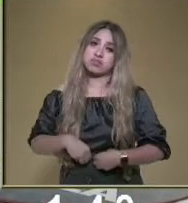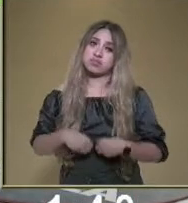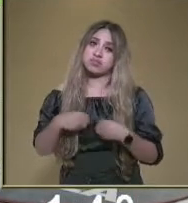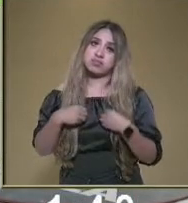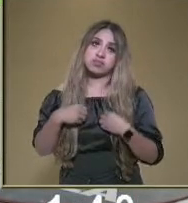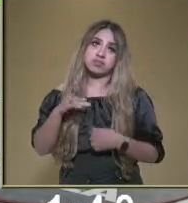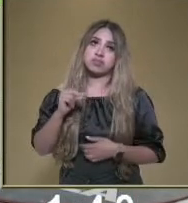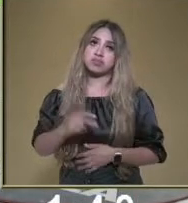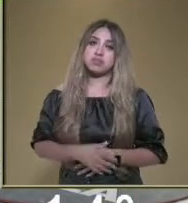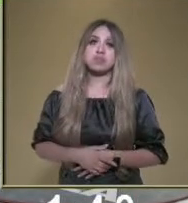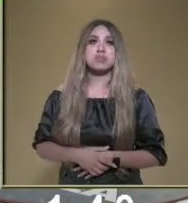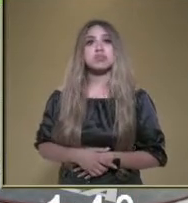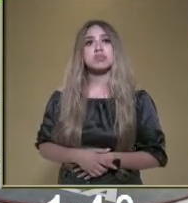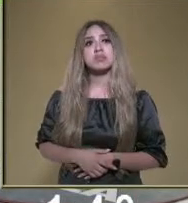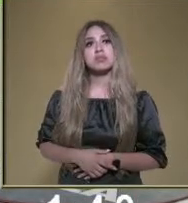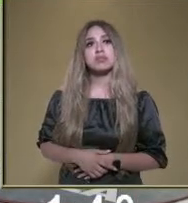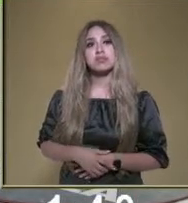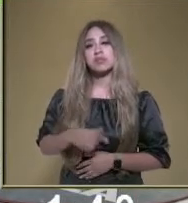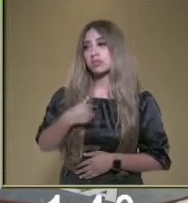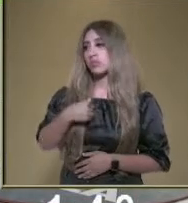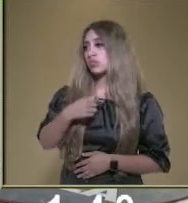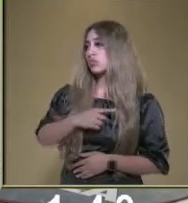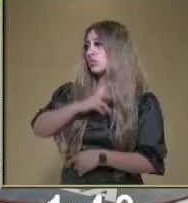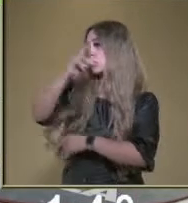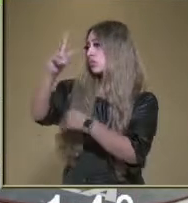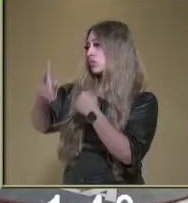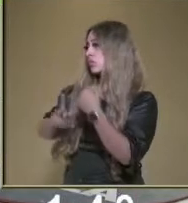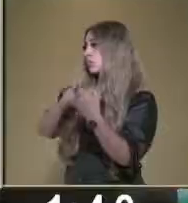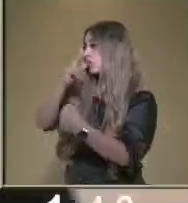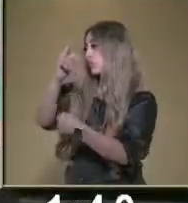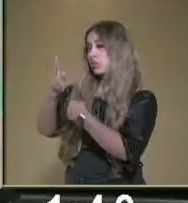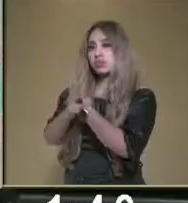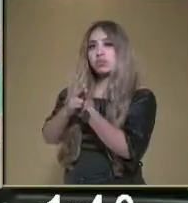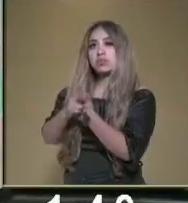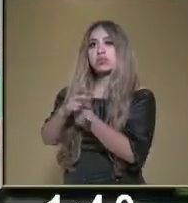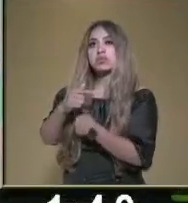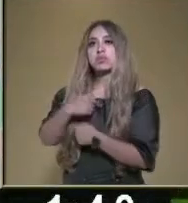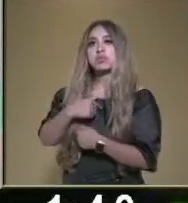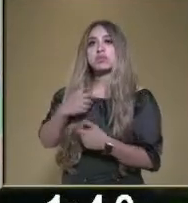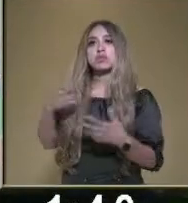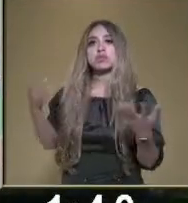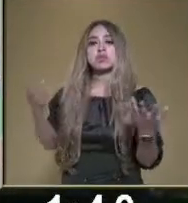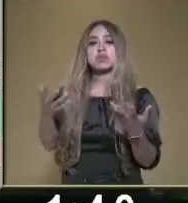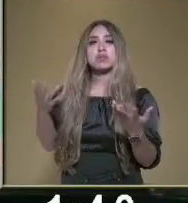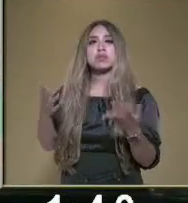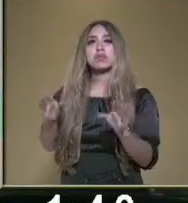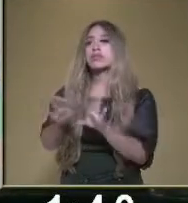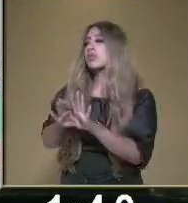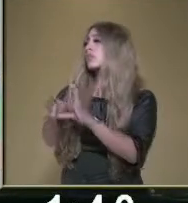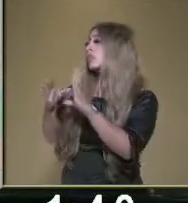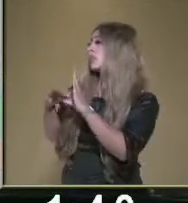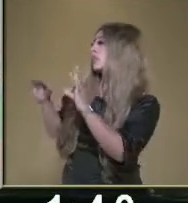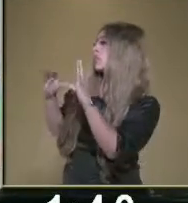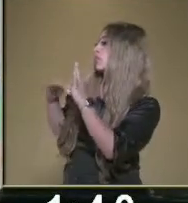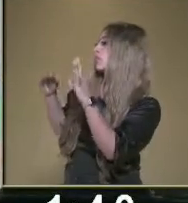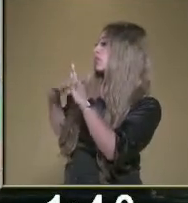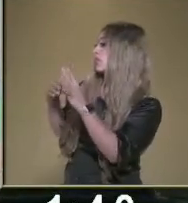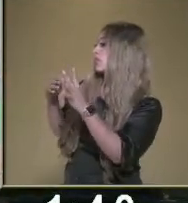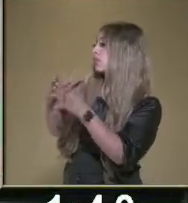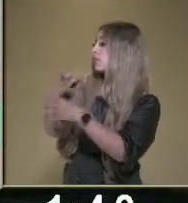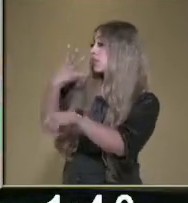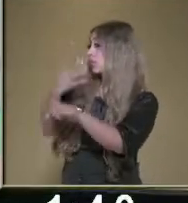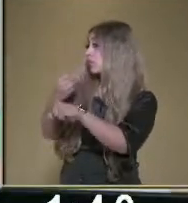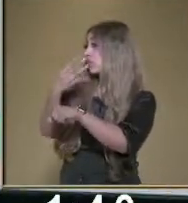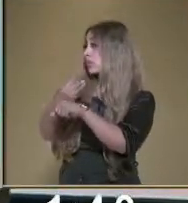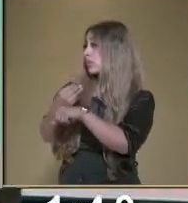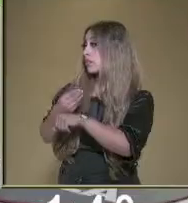Entonces, princesa, iré a mi país y explicaré a todo mi reino cuál será la solución. Entonces te dejo